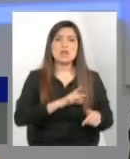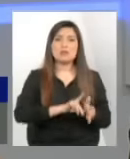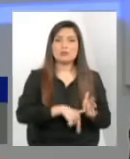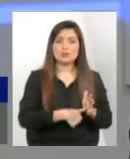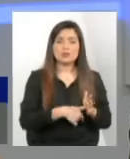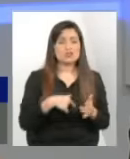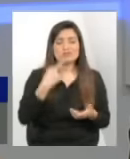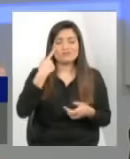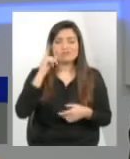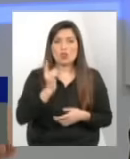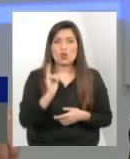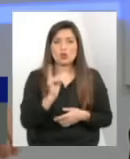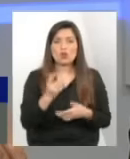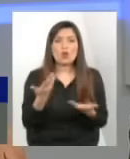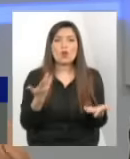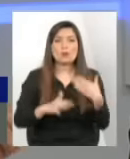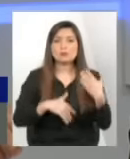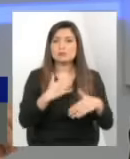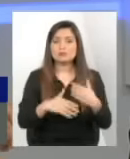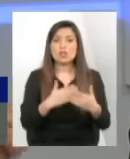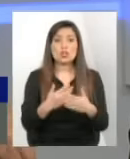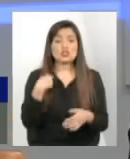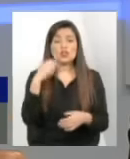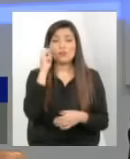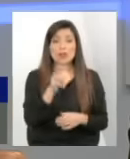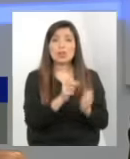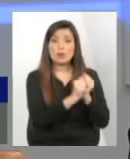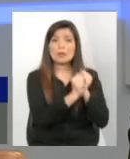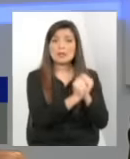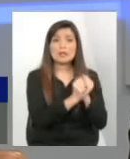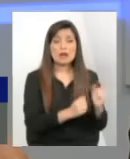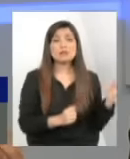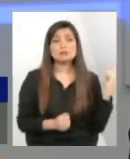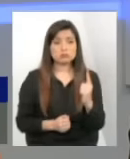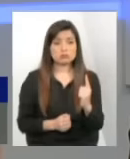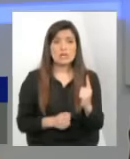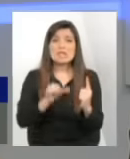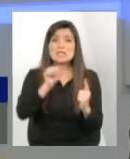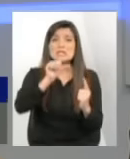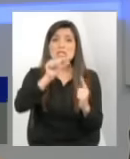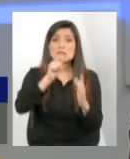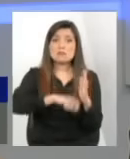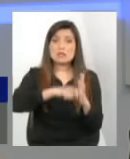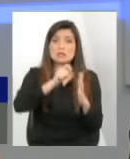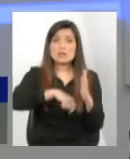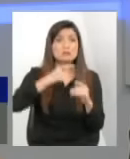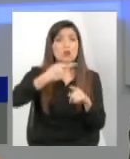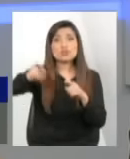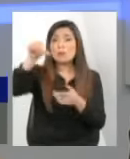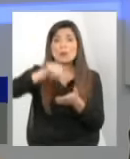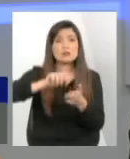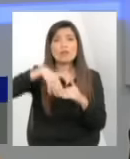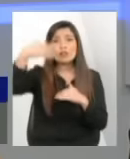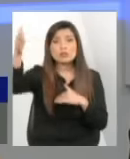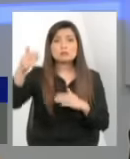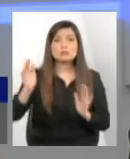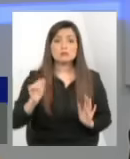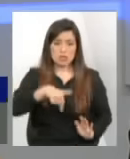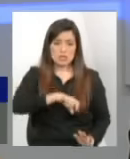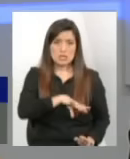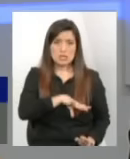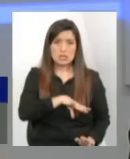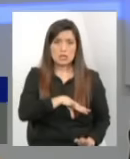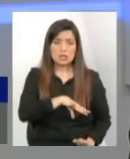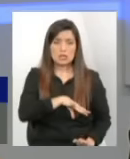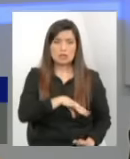desconozco el sistema porque yo vi compañeras que llegaban a los 6 meses al extranjero pero aquí en